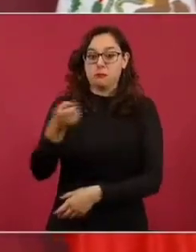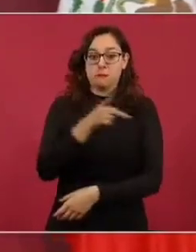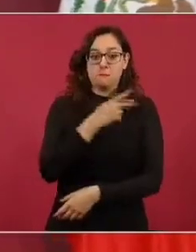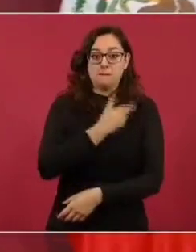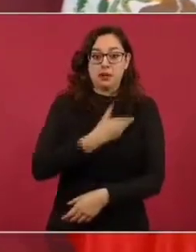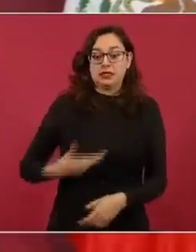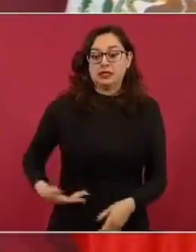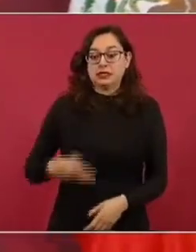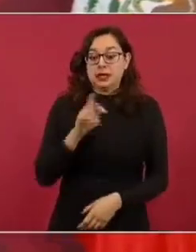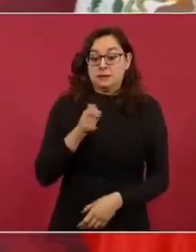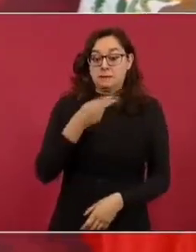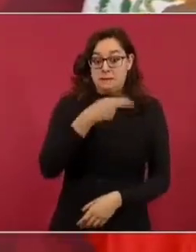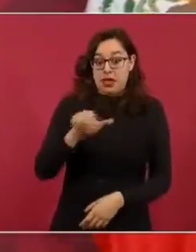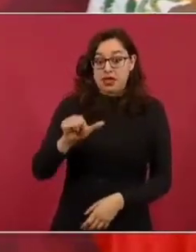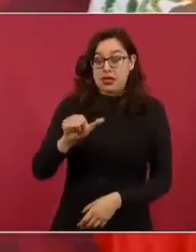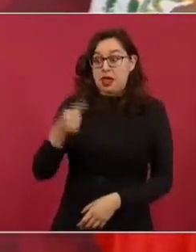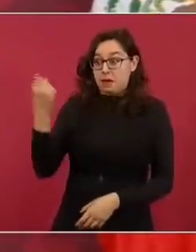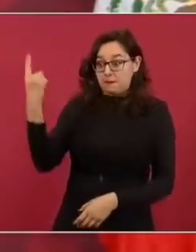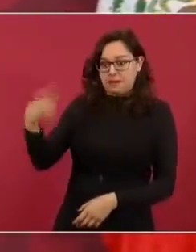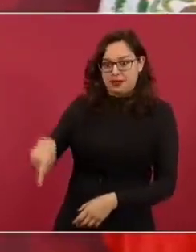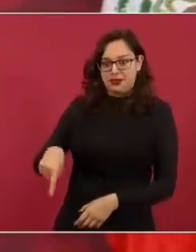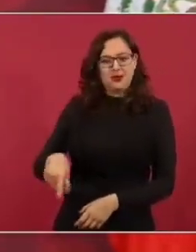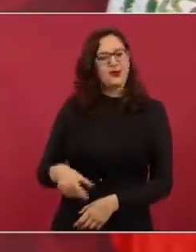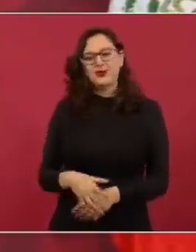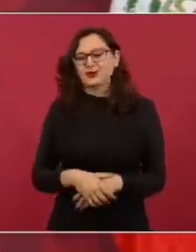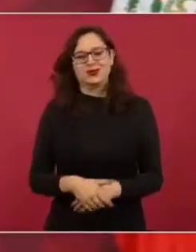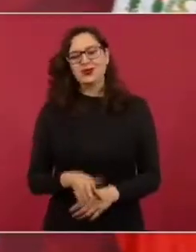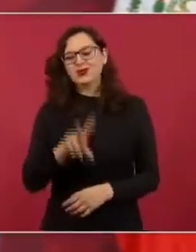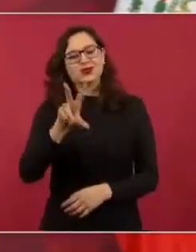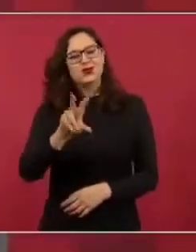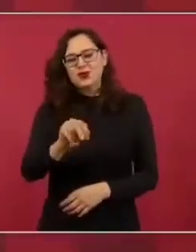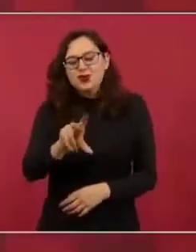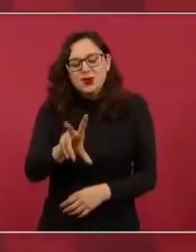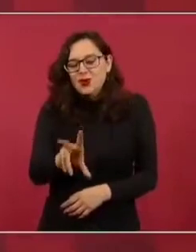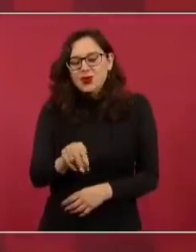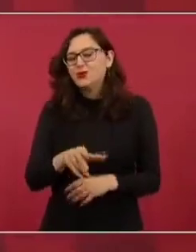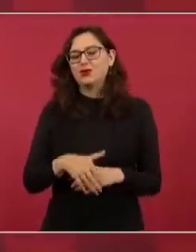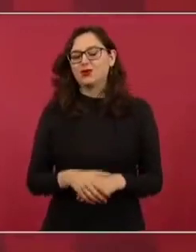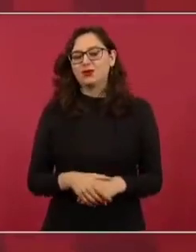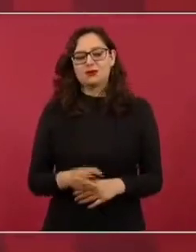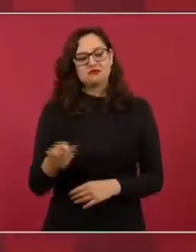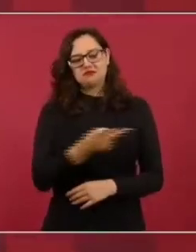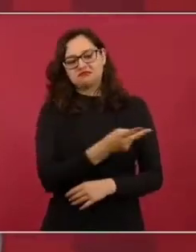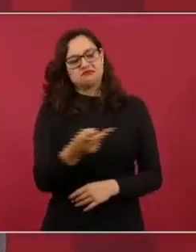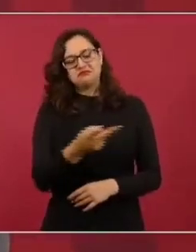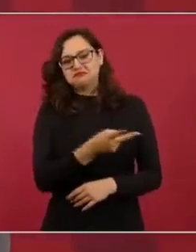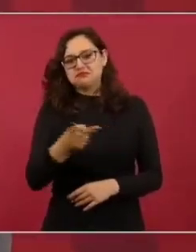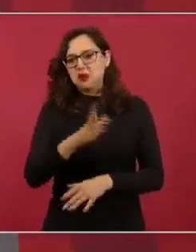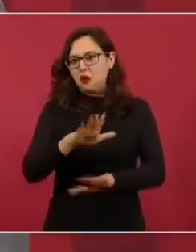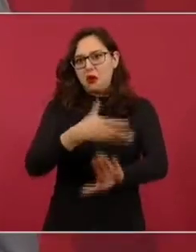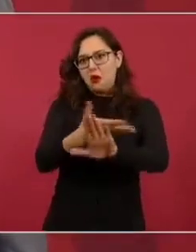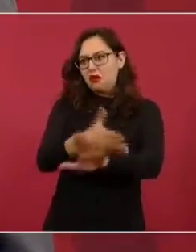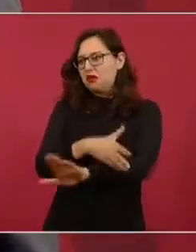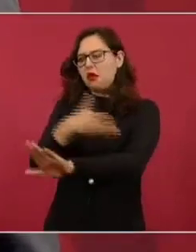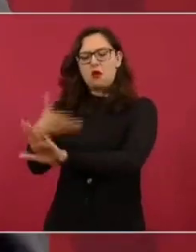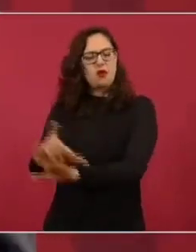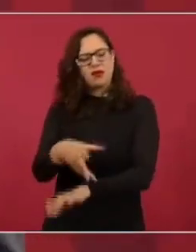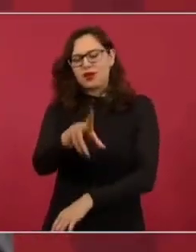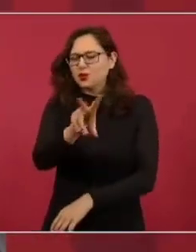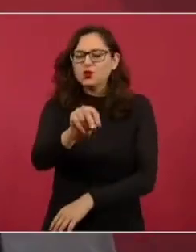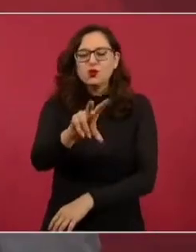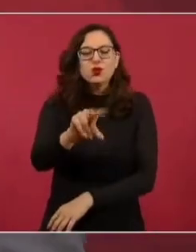Pero al mismo tiempo. Entonces, si ellos no ordenaron